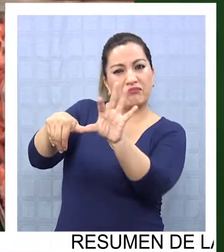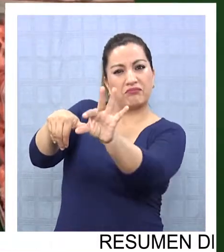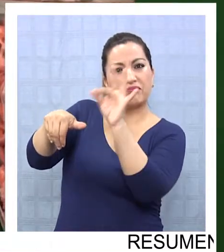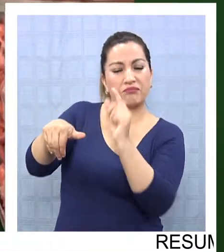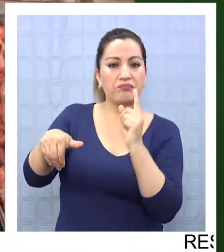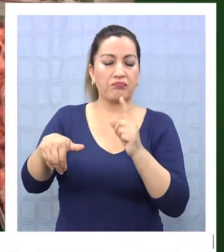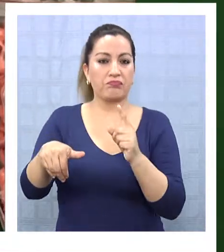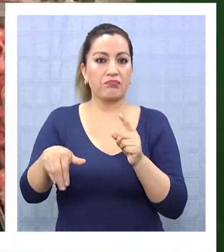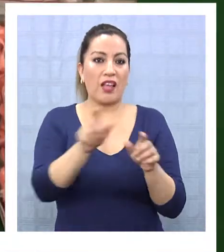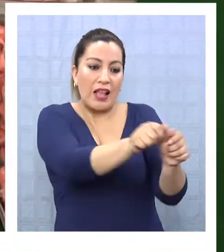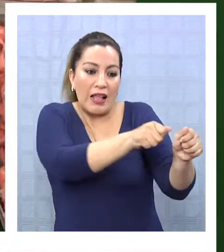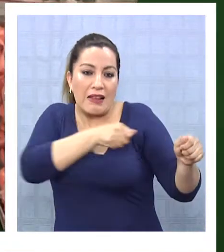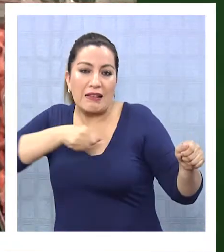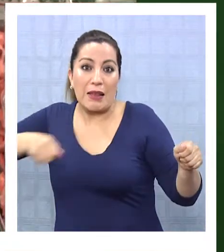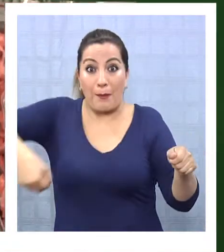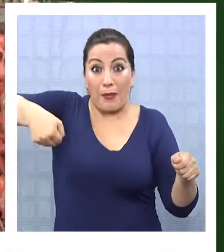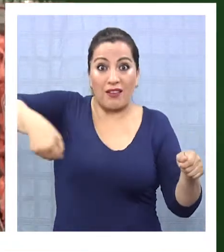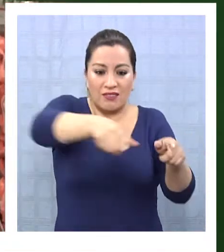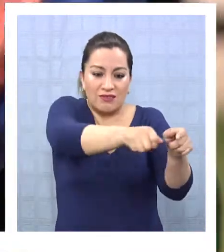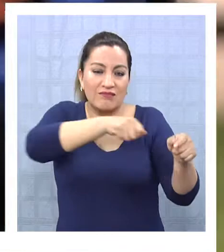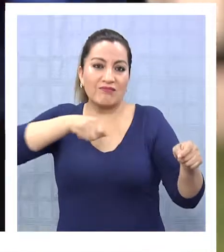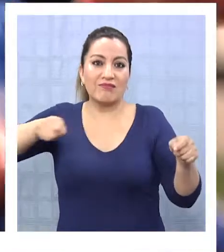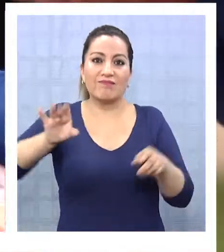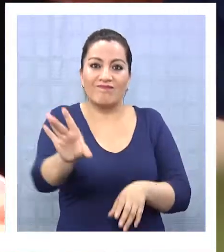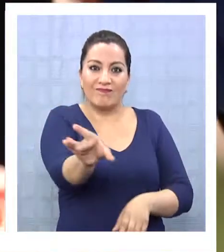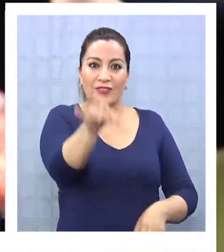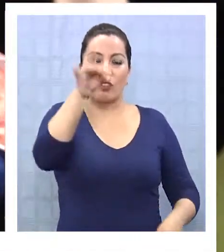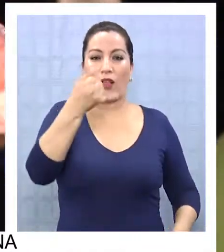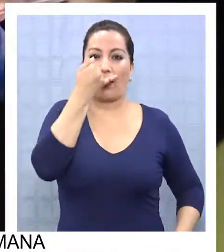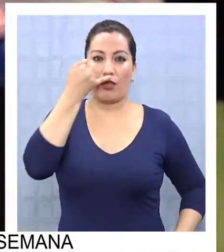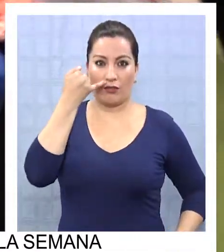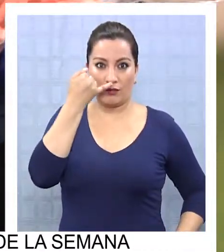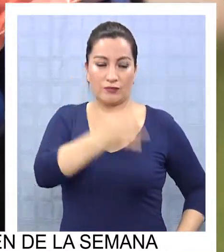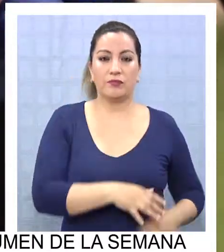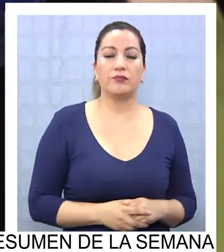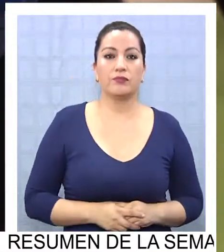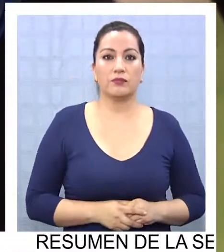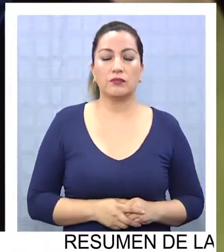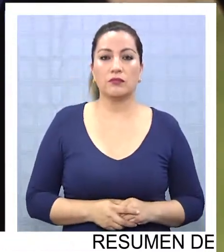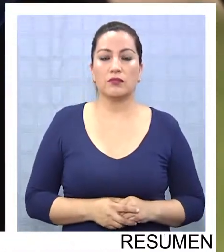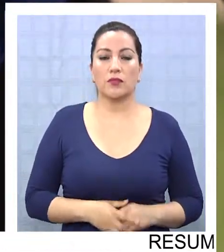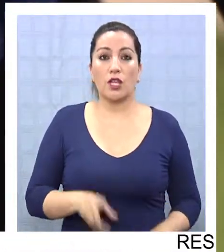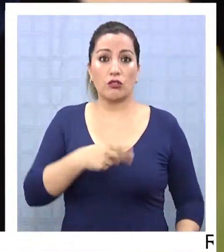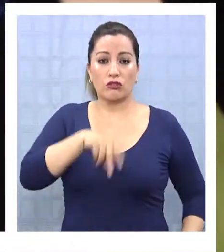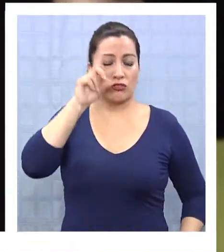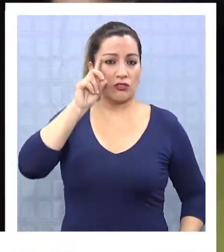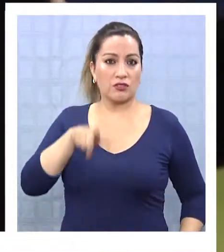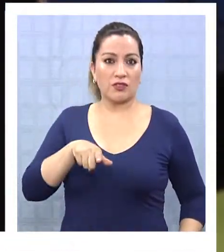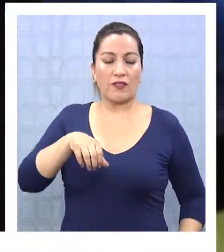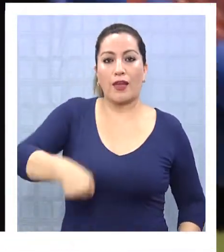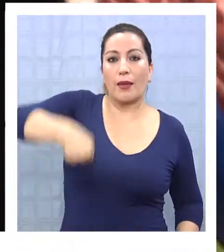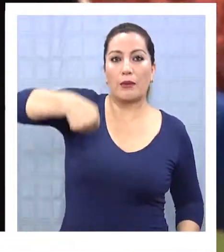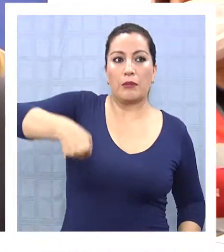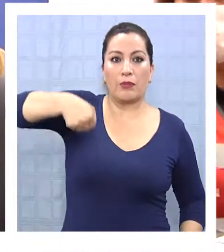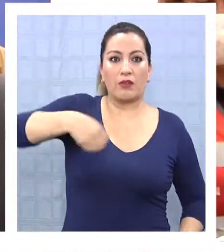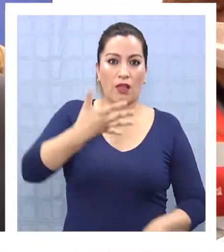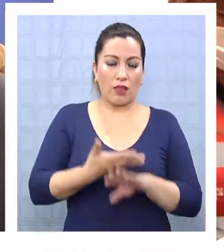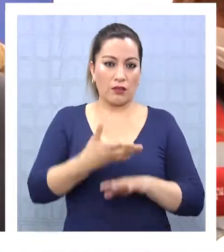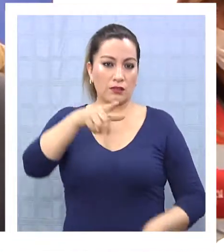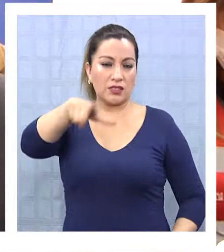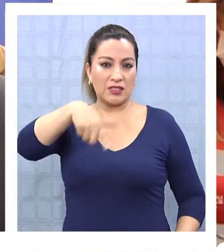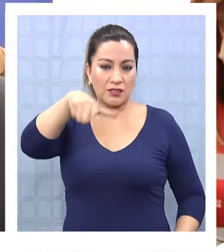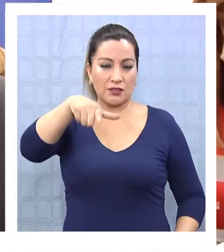especial a su equipaje, logrando detectar la sustancia ilícita. Y se determinó que dentro de esta maleta venían